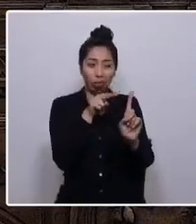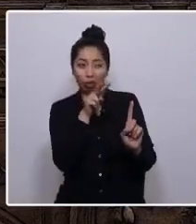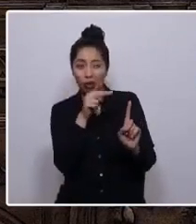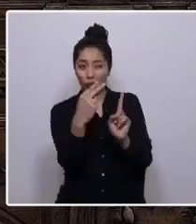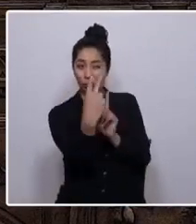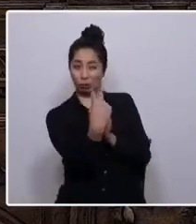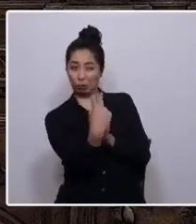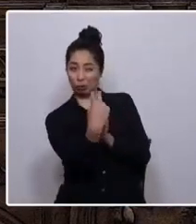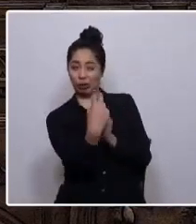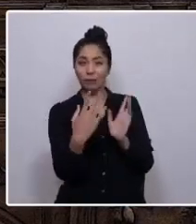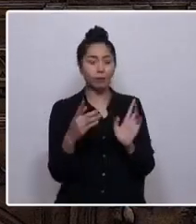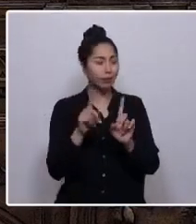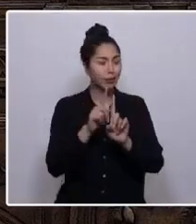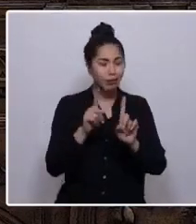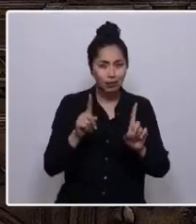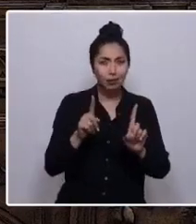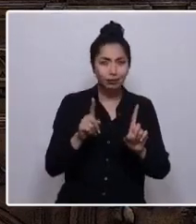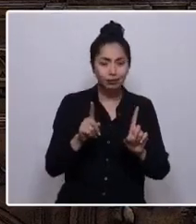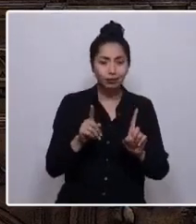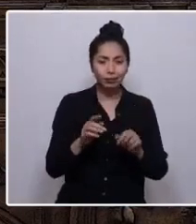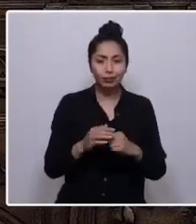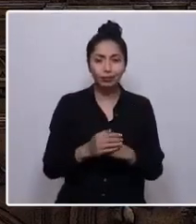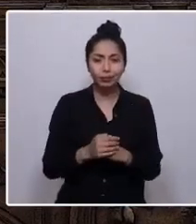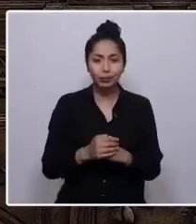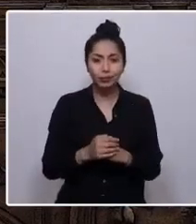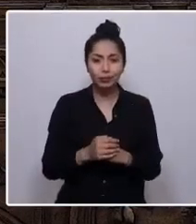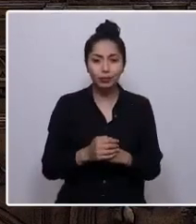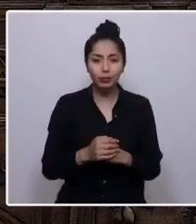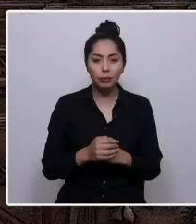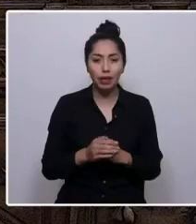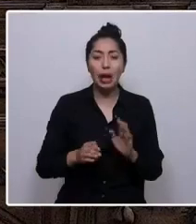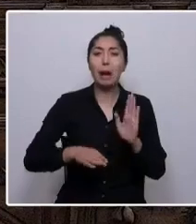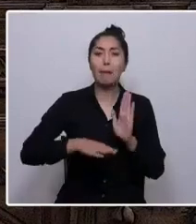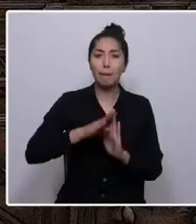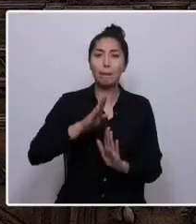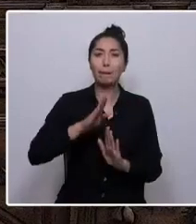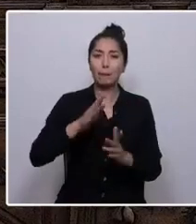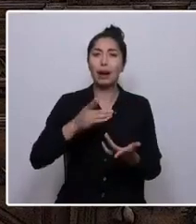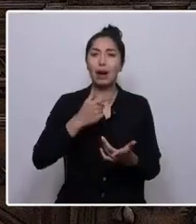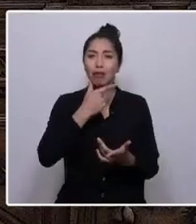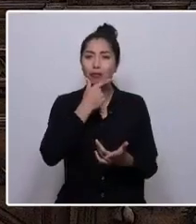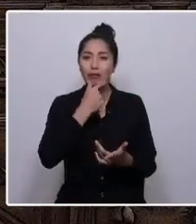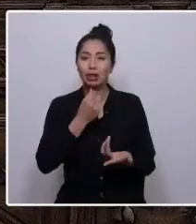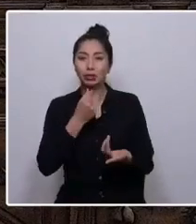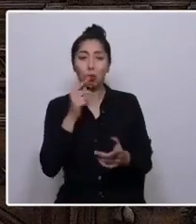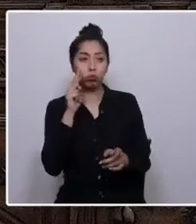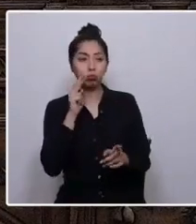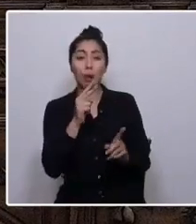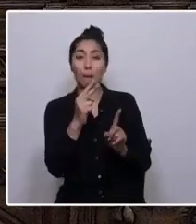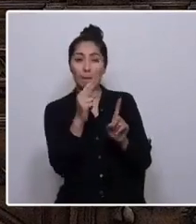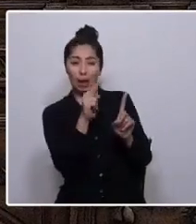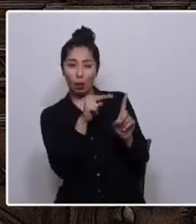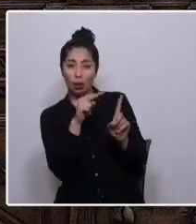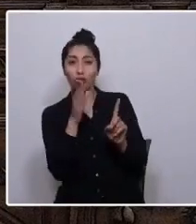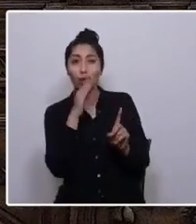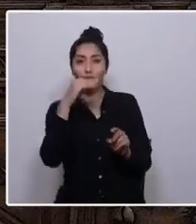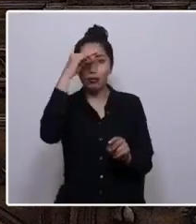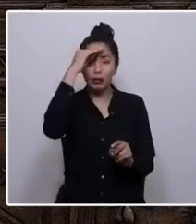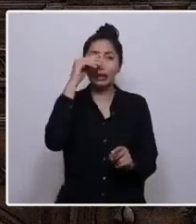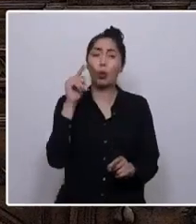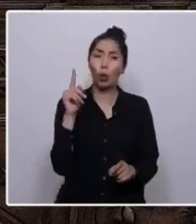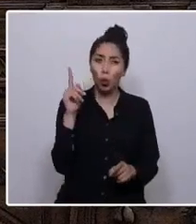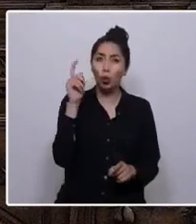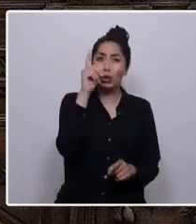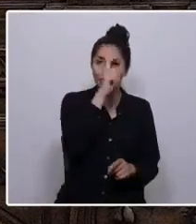más fácil desintegrar un átomo que desarmar un prejuicio, nos advirtió hace tiempo ya el físico Albert